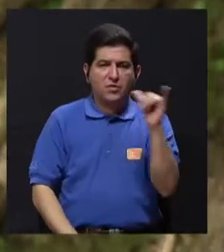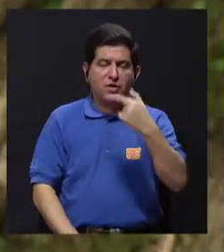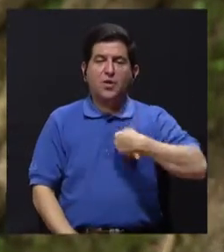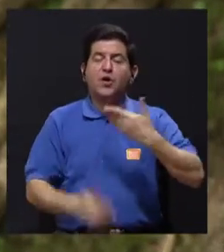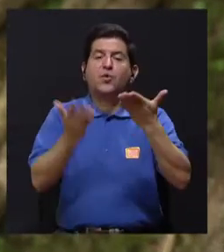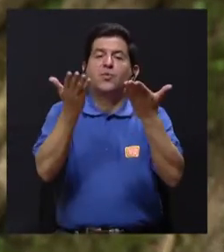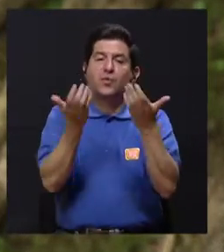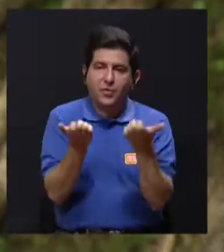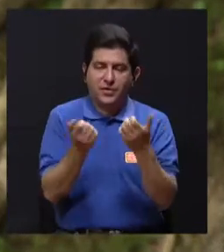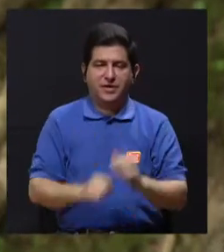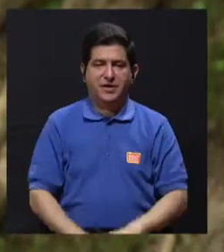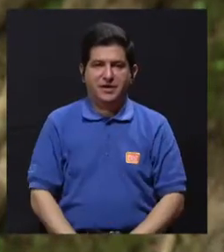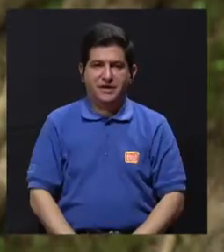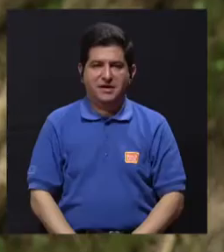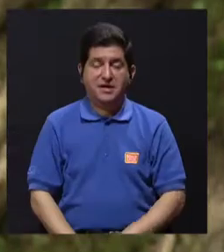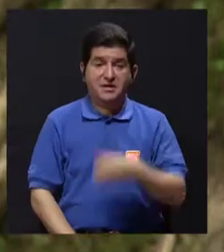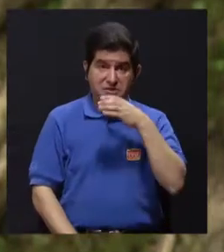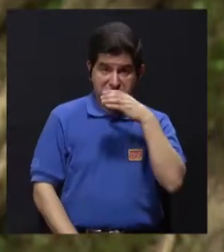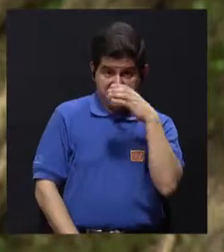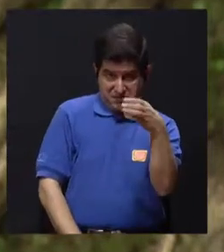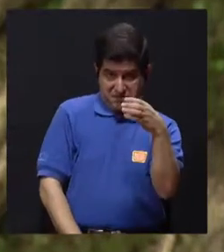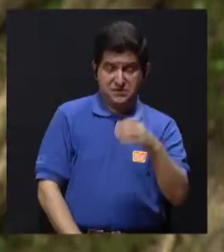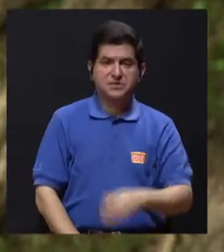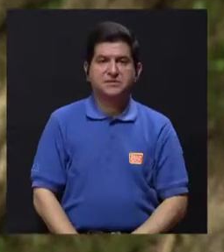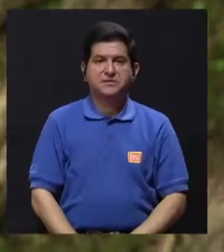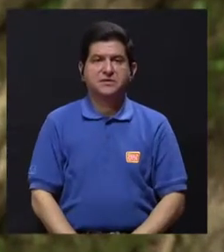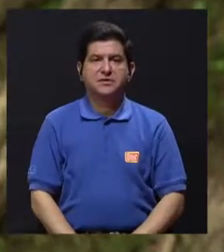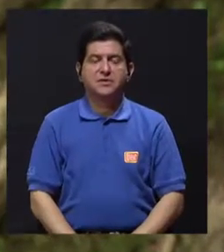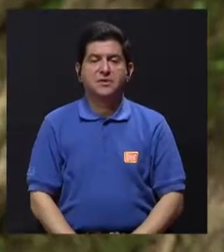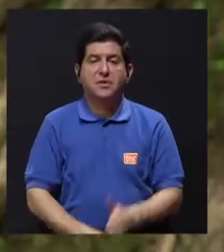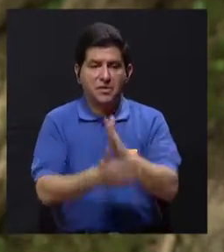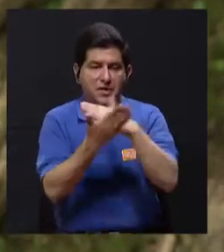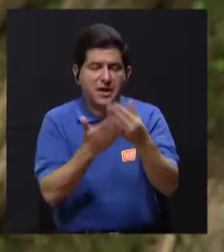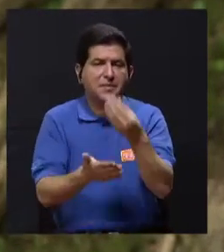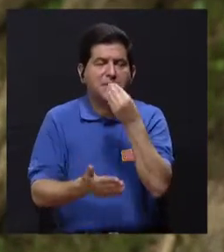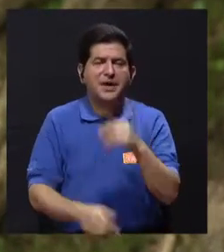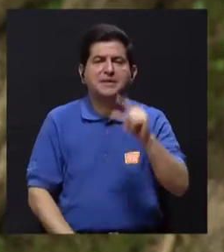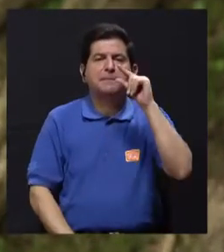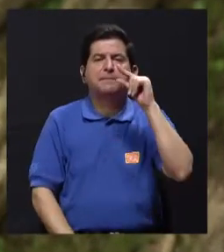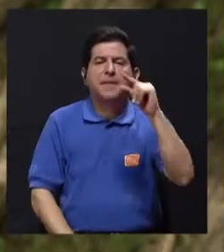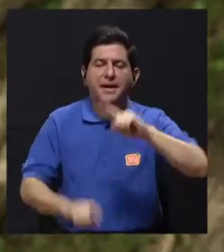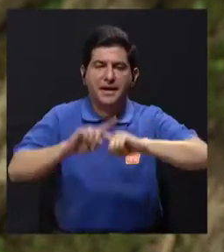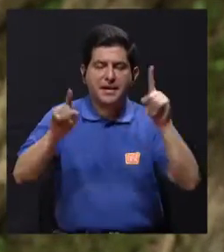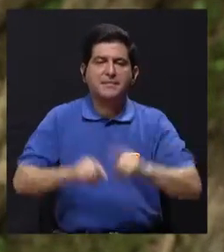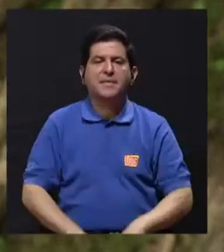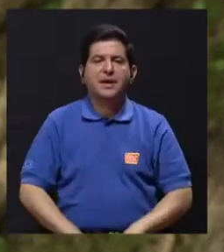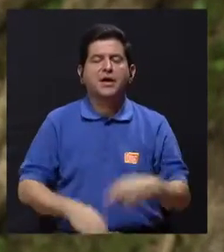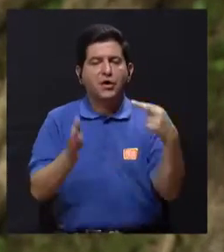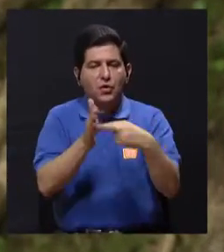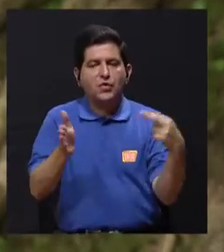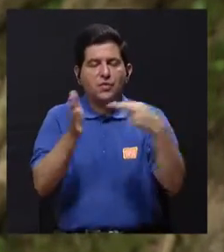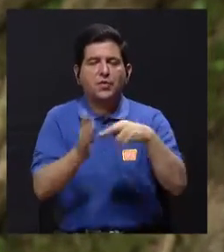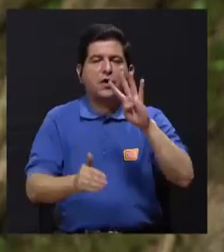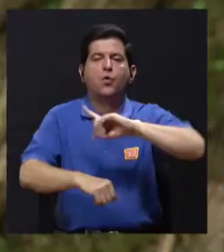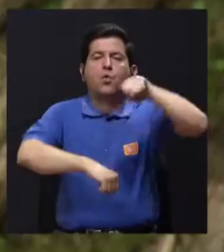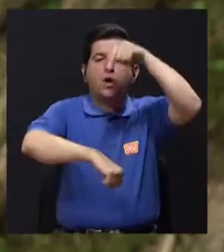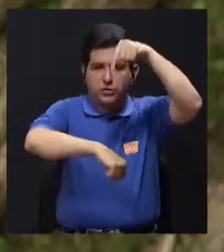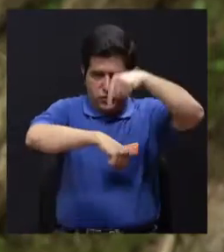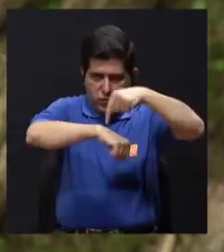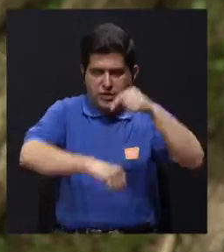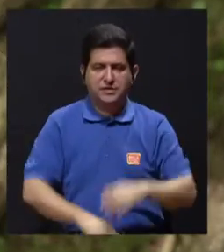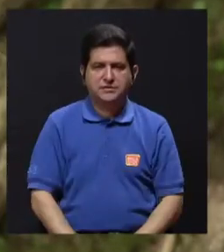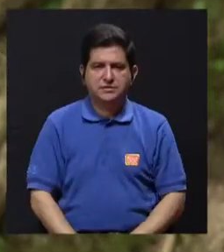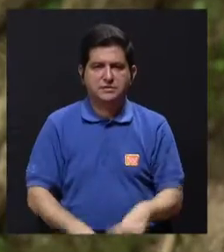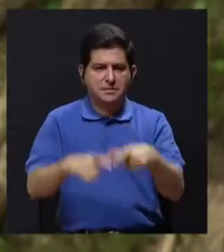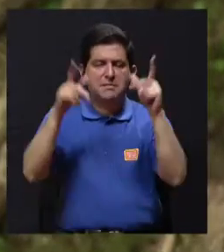cantidad que uno quisiera y entonces lo que se recomienda es que las porciones sean más pequeñas pero más frecuentes cada cuatro